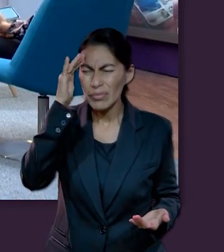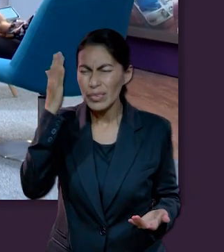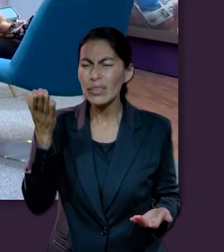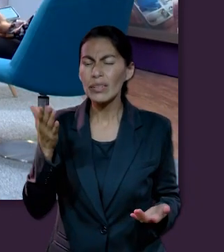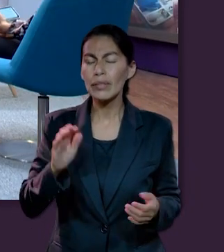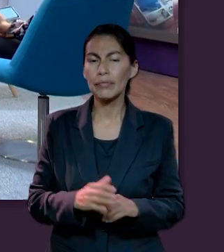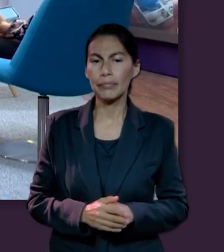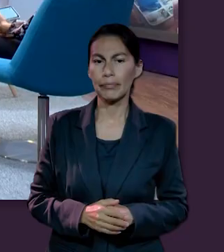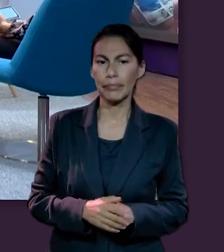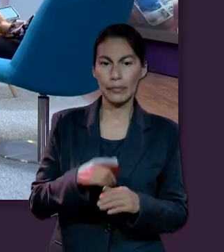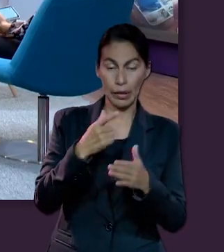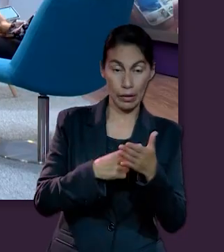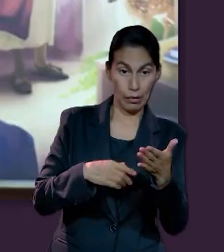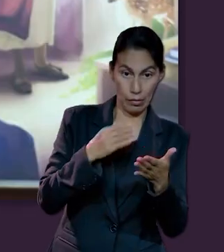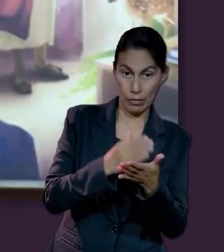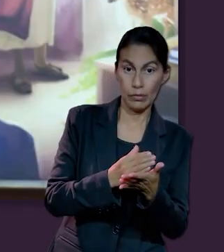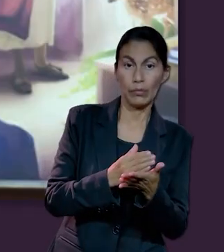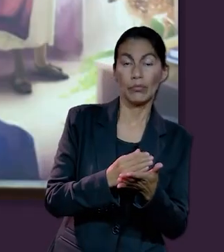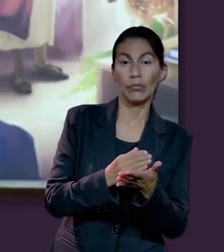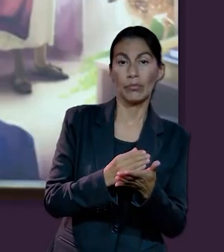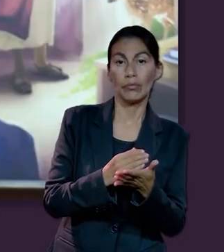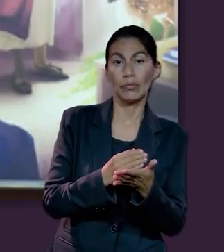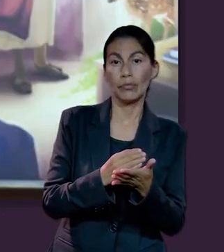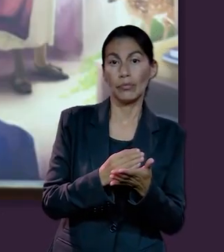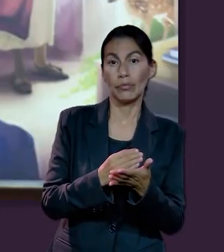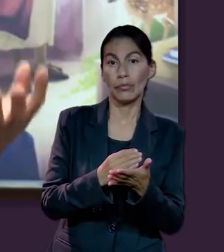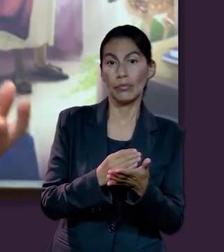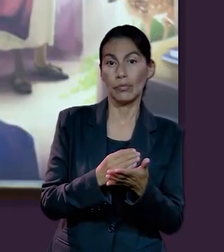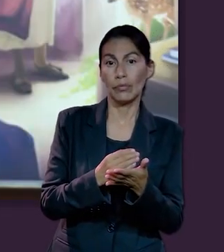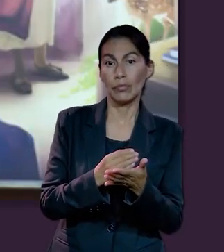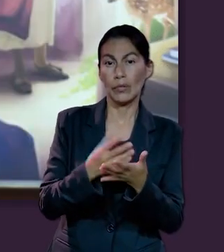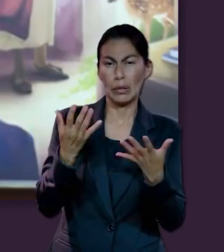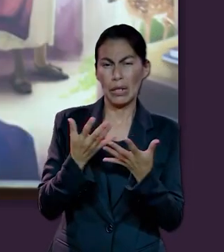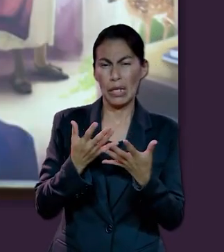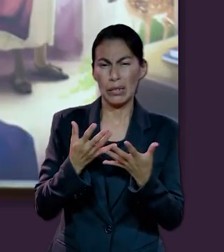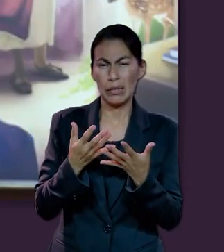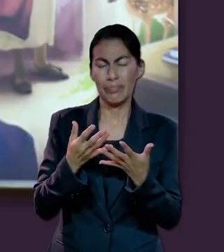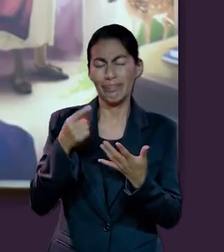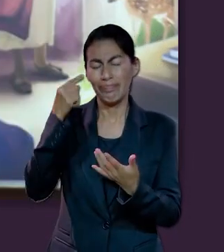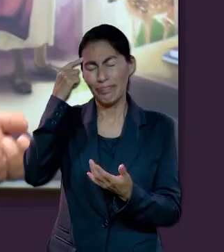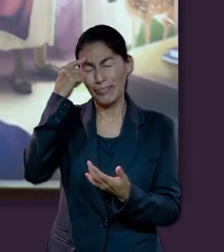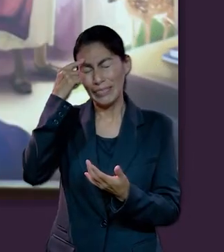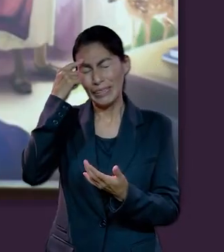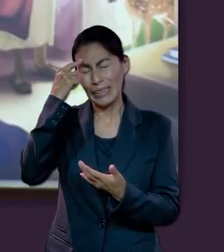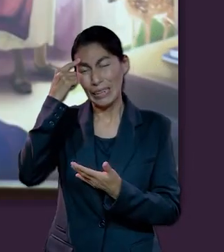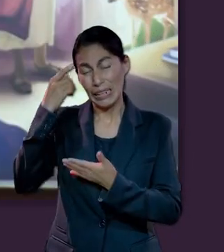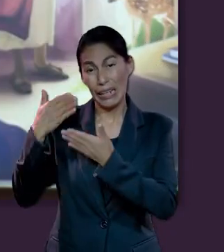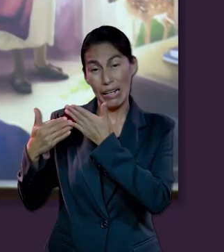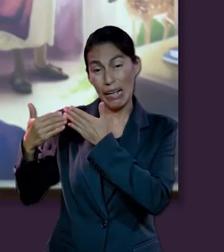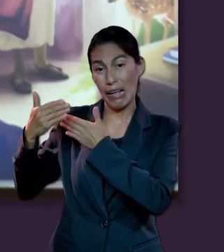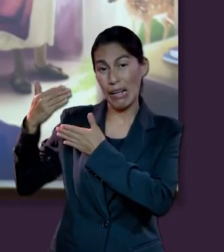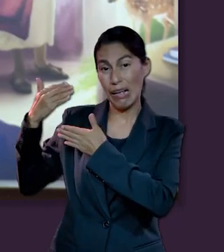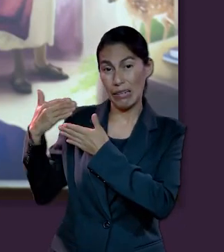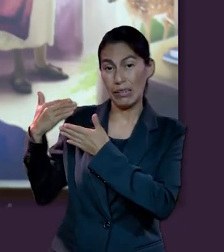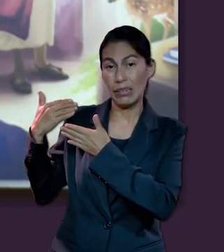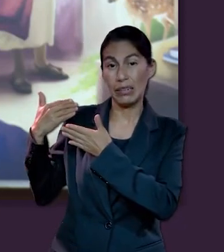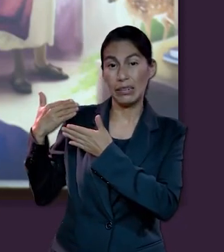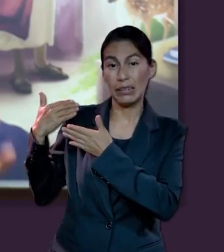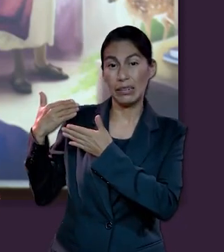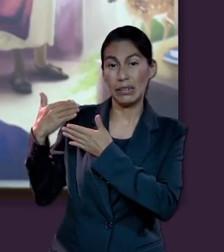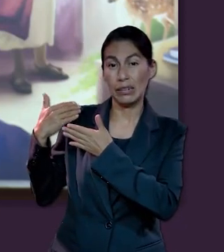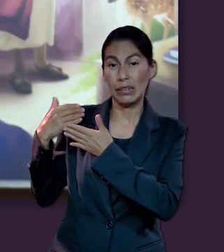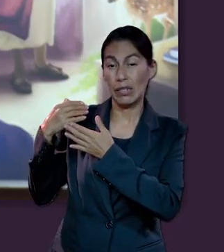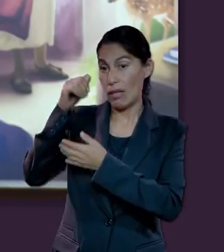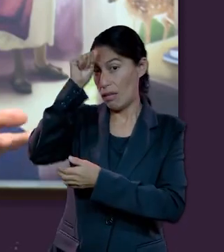Básicamente aquí la lección nos lleva atrás en el tiempo, en un momento cual